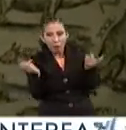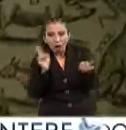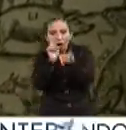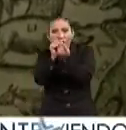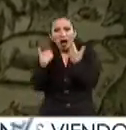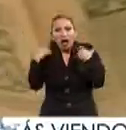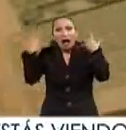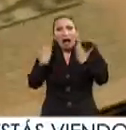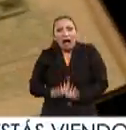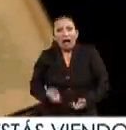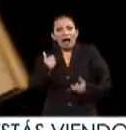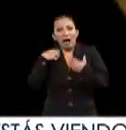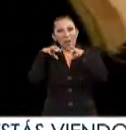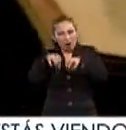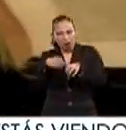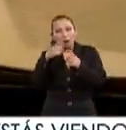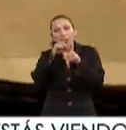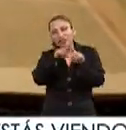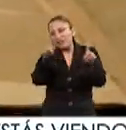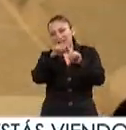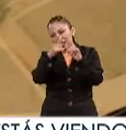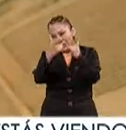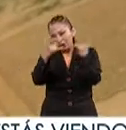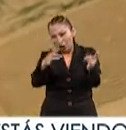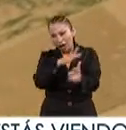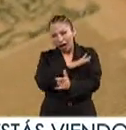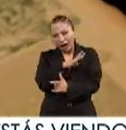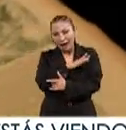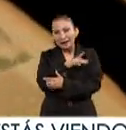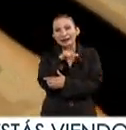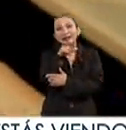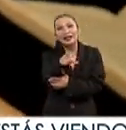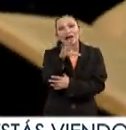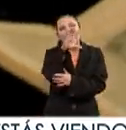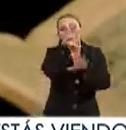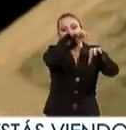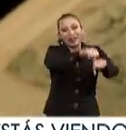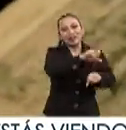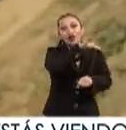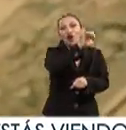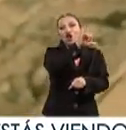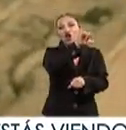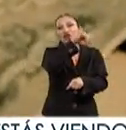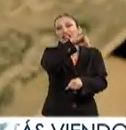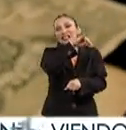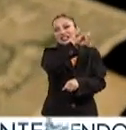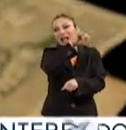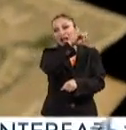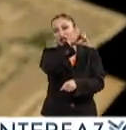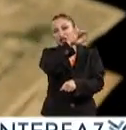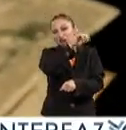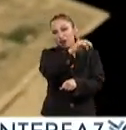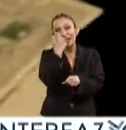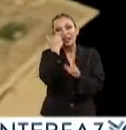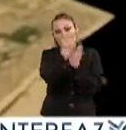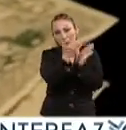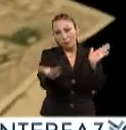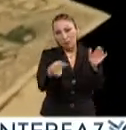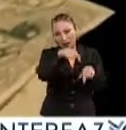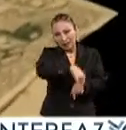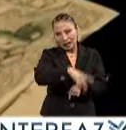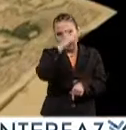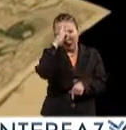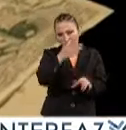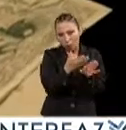monstruosos. Hay muchas historias que tienen que ver con la colonización y el periodo colonial